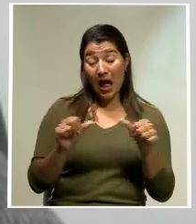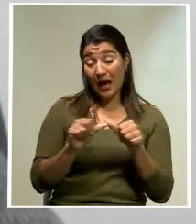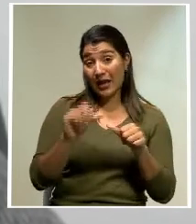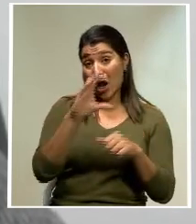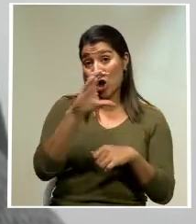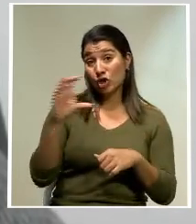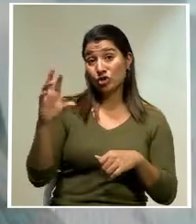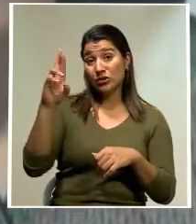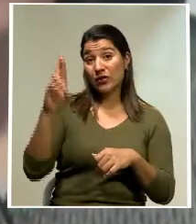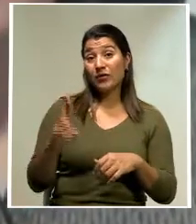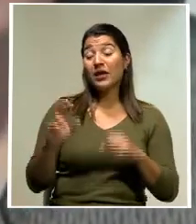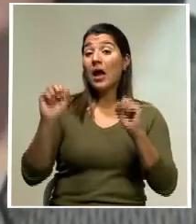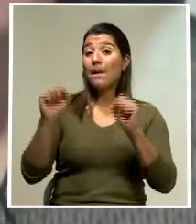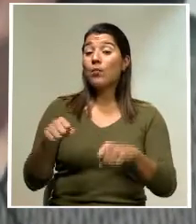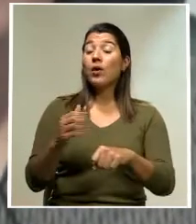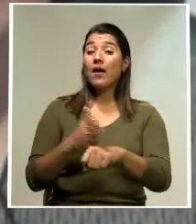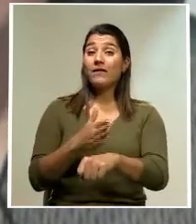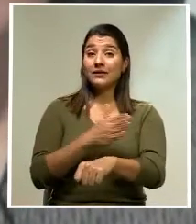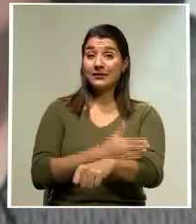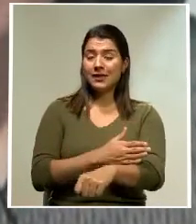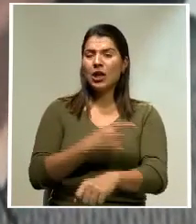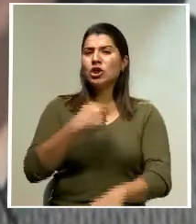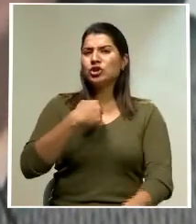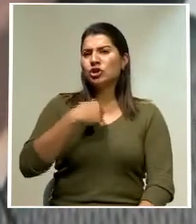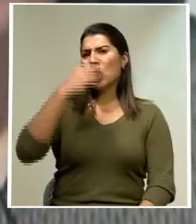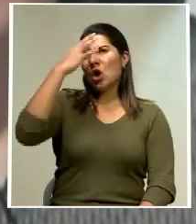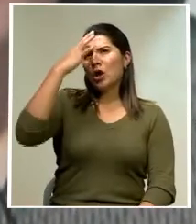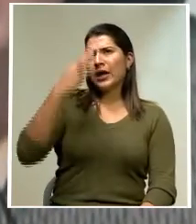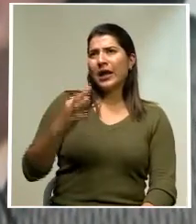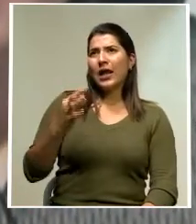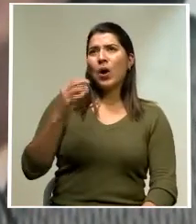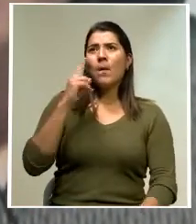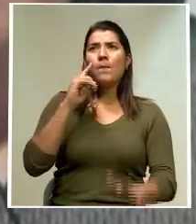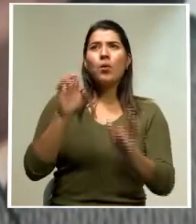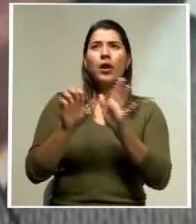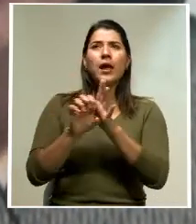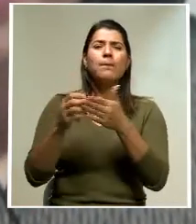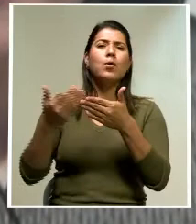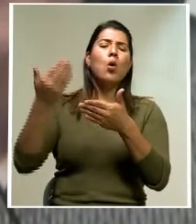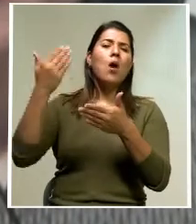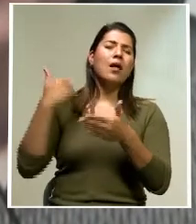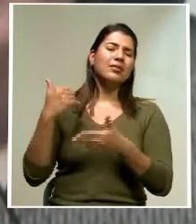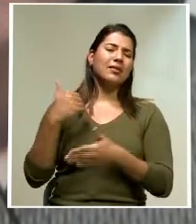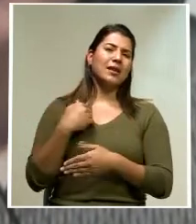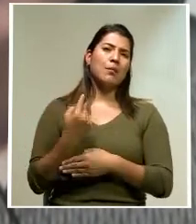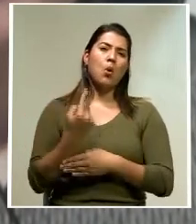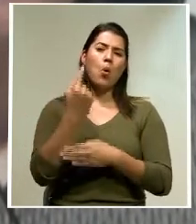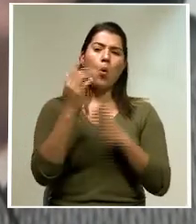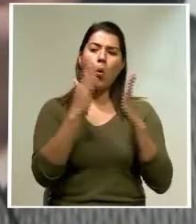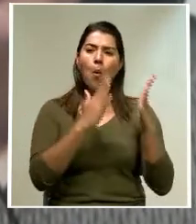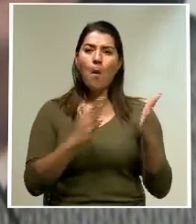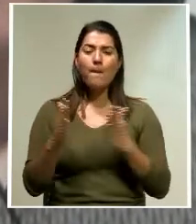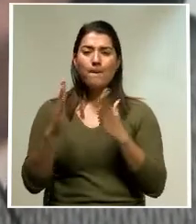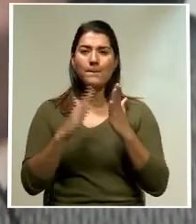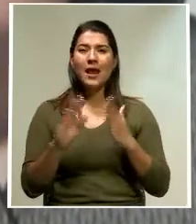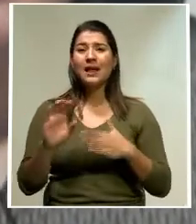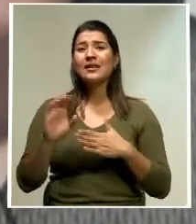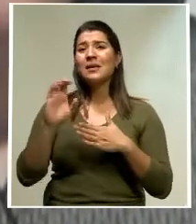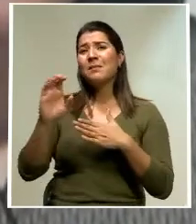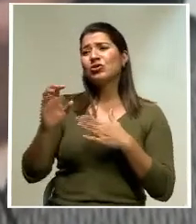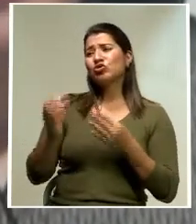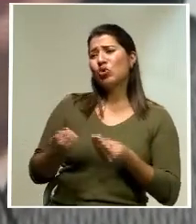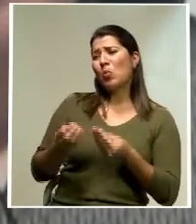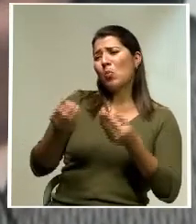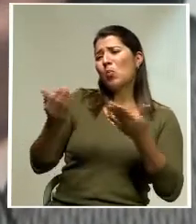avanzar. Yo creo que hemos pasado, por ejemplo, de tener un plan de inversiones públicas como de dos